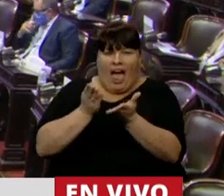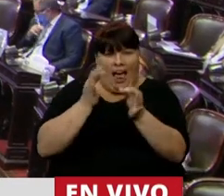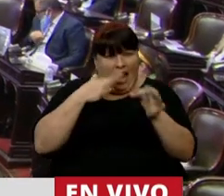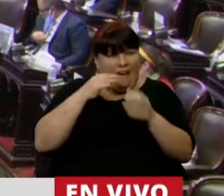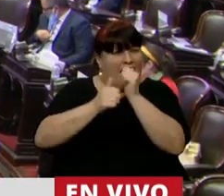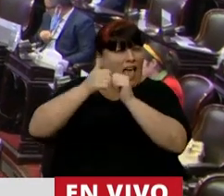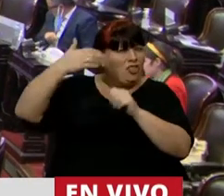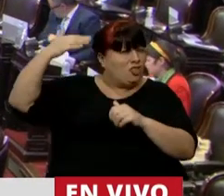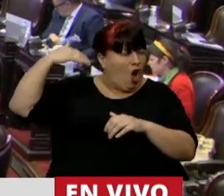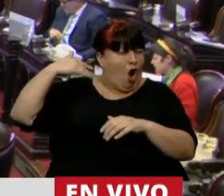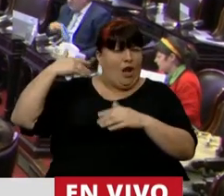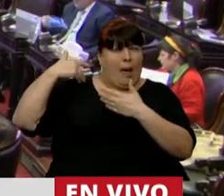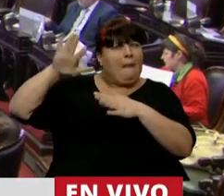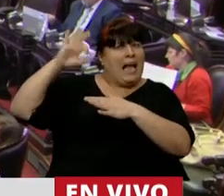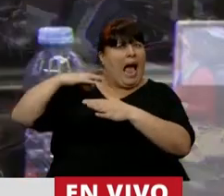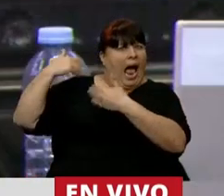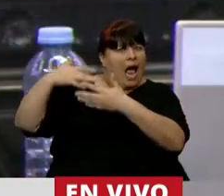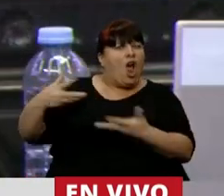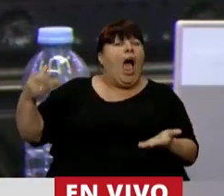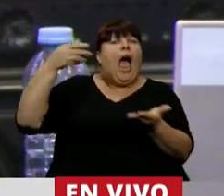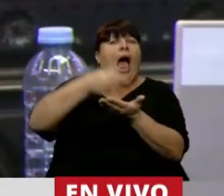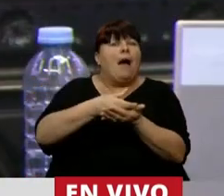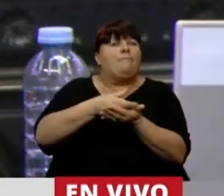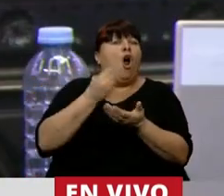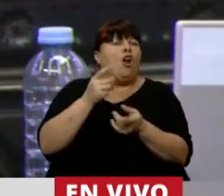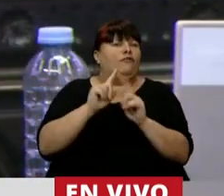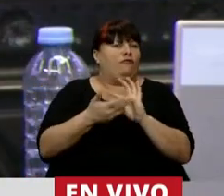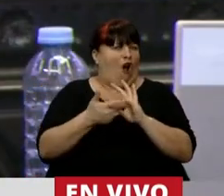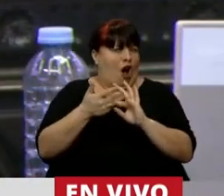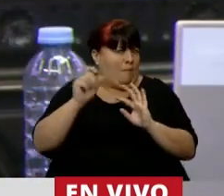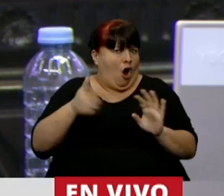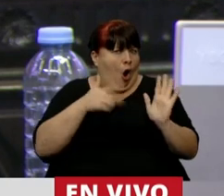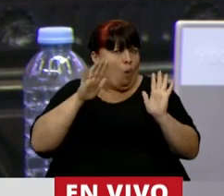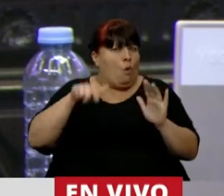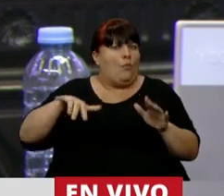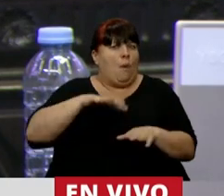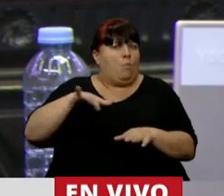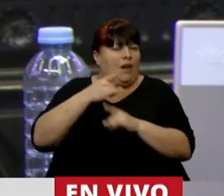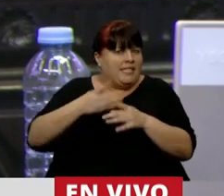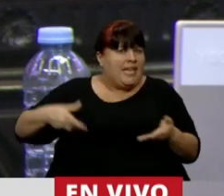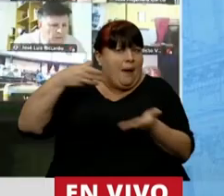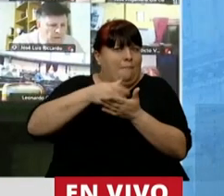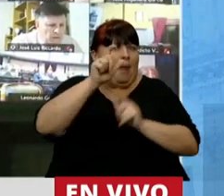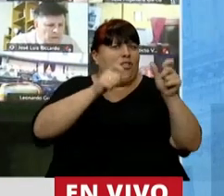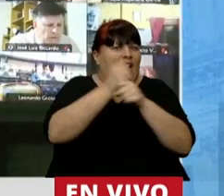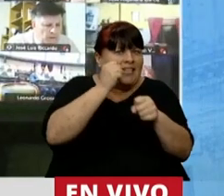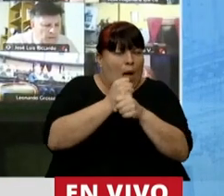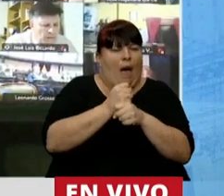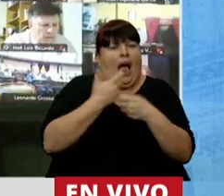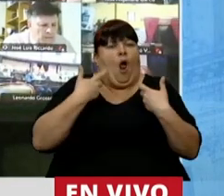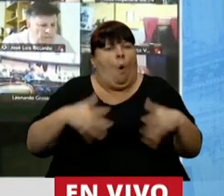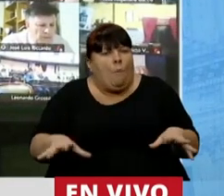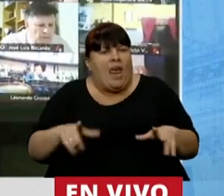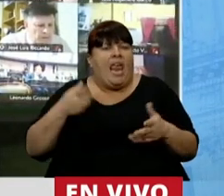históricamente, sobre todo en los últimos años, el aporte fue una conducta ordinaria de nuestro pueblo, de nuestra clase media, de nuestros